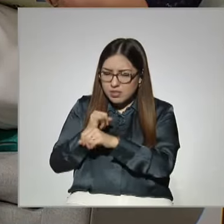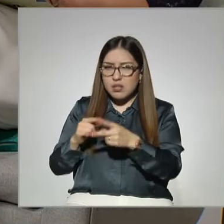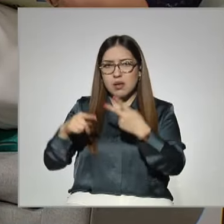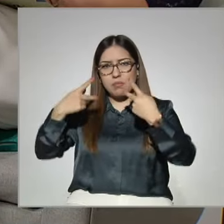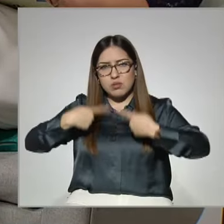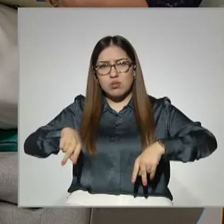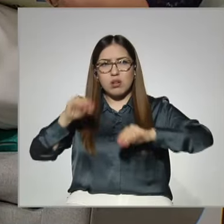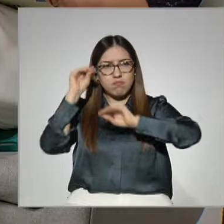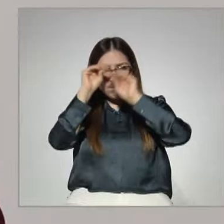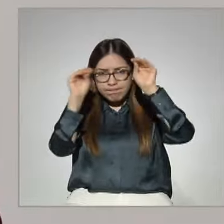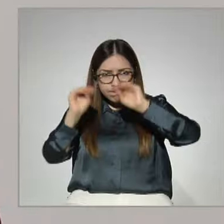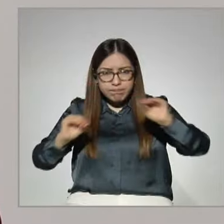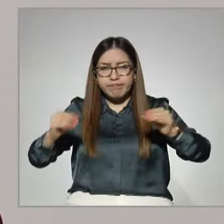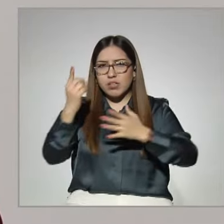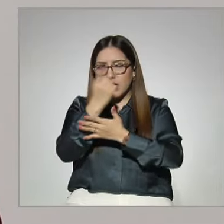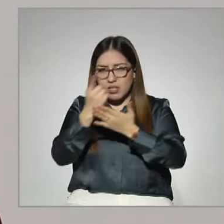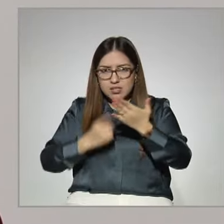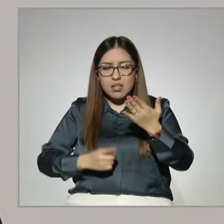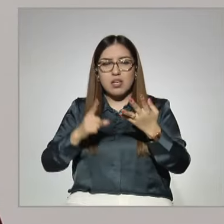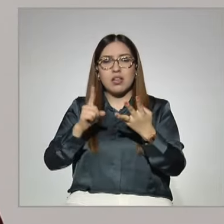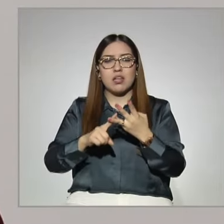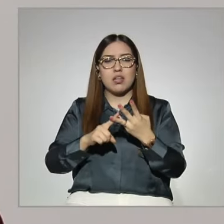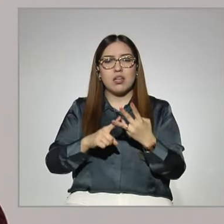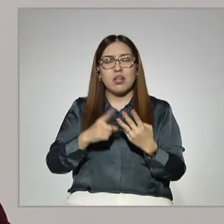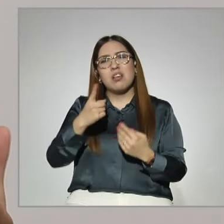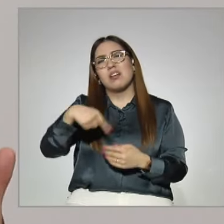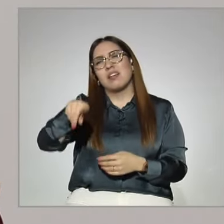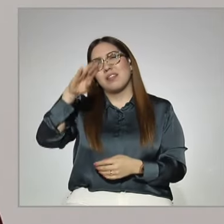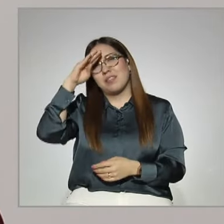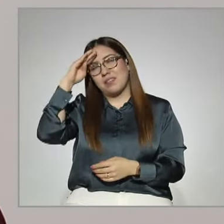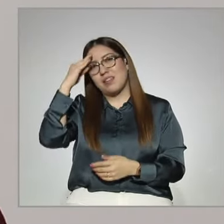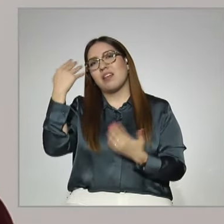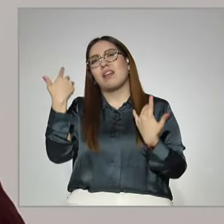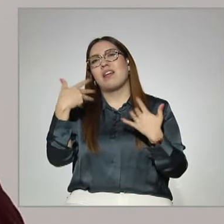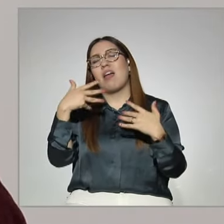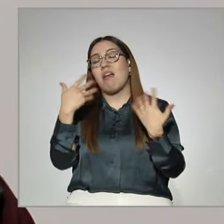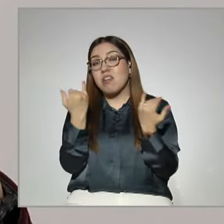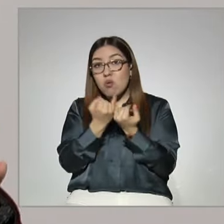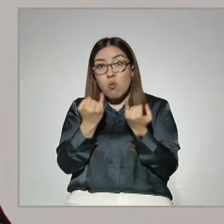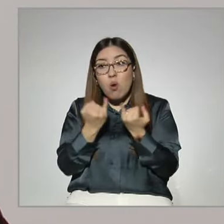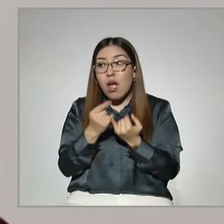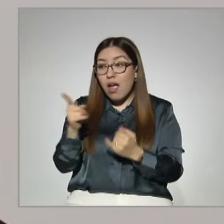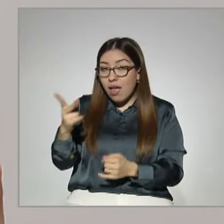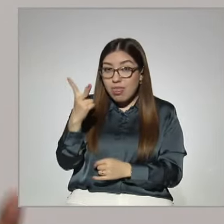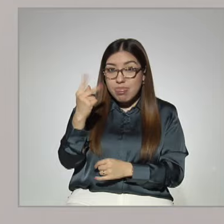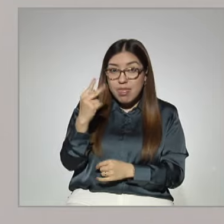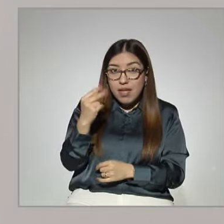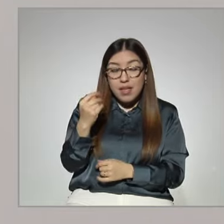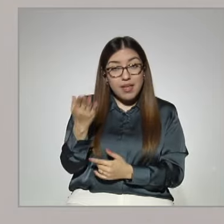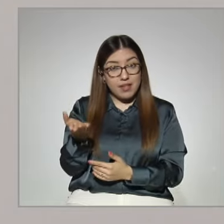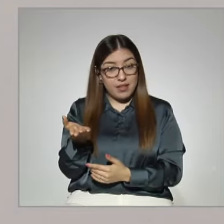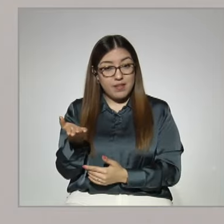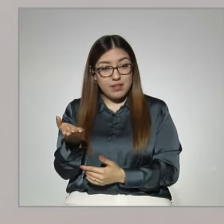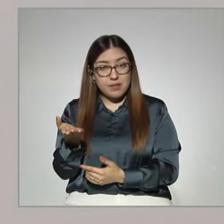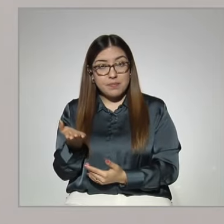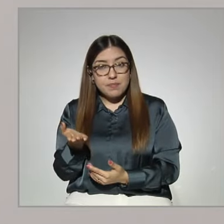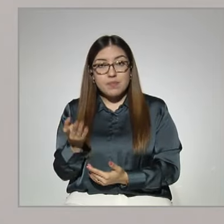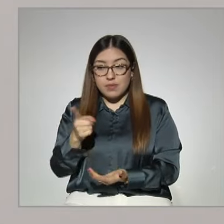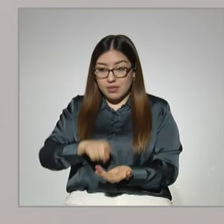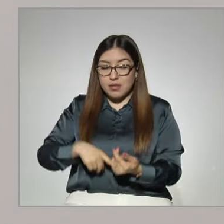Es decir, como se pudiera pensar que se hace en una televisora, por ejemplo, toda la preparación, y que requiere profesionistas,